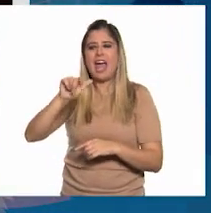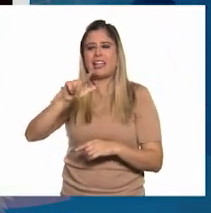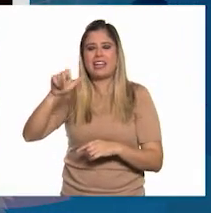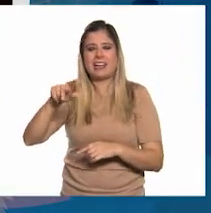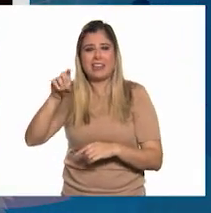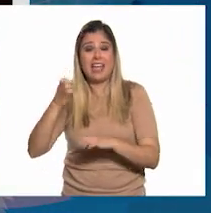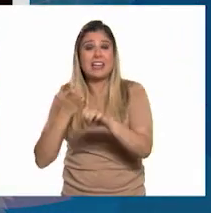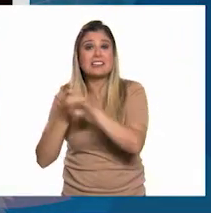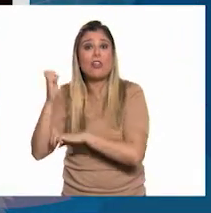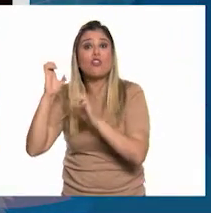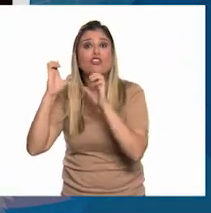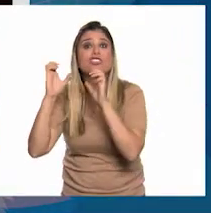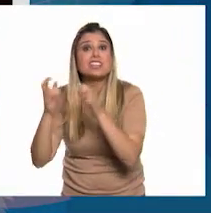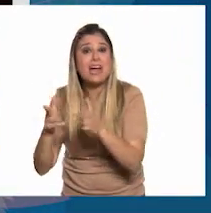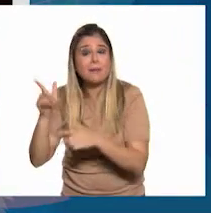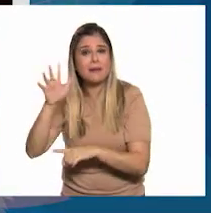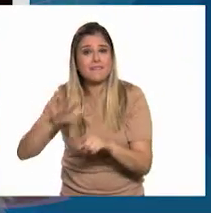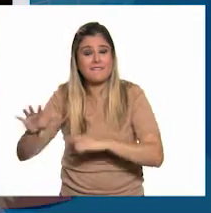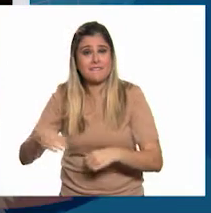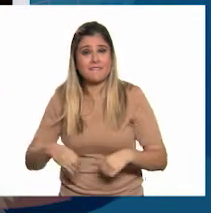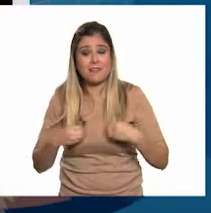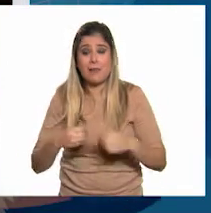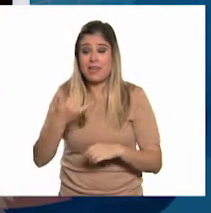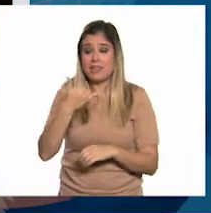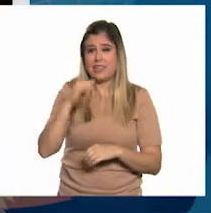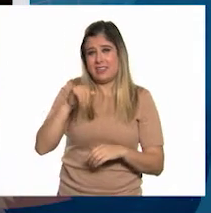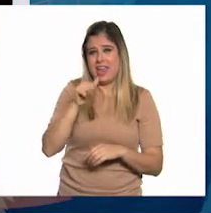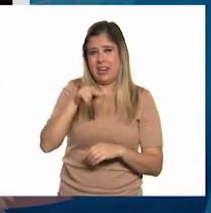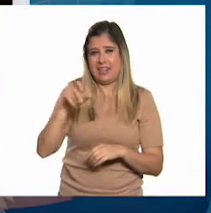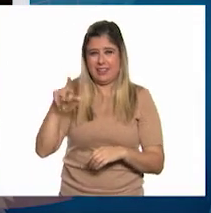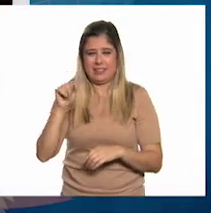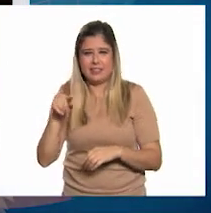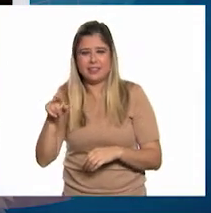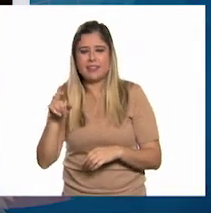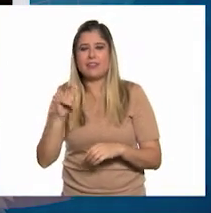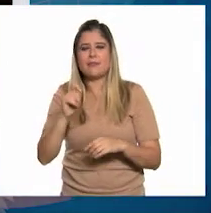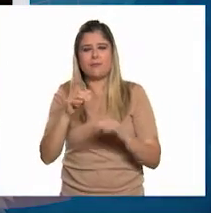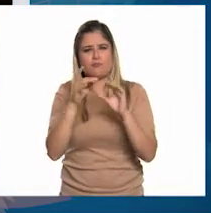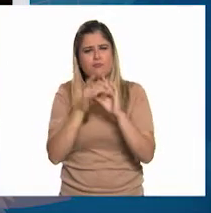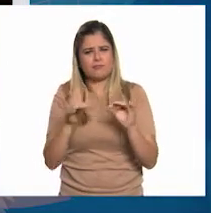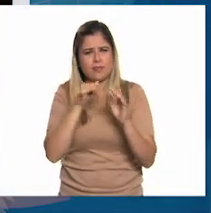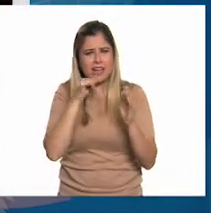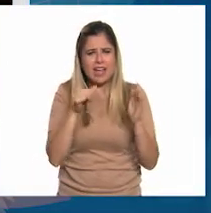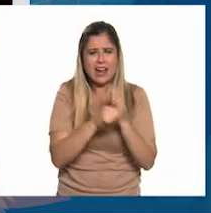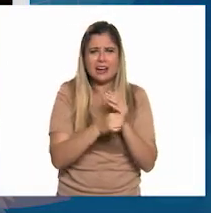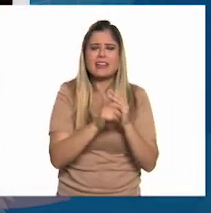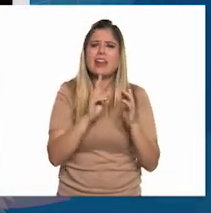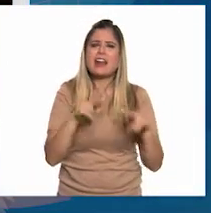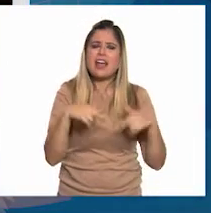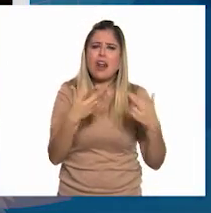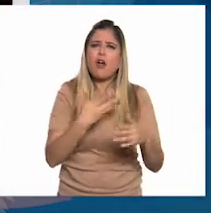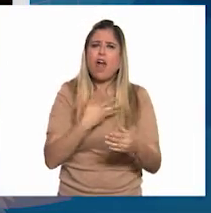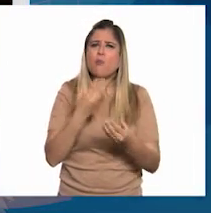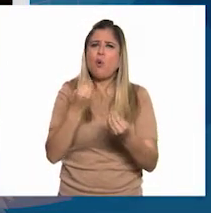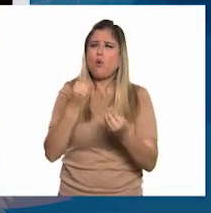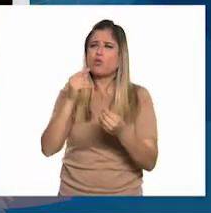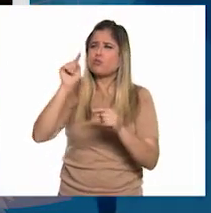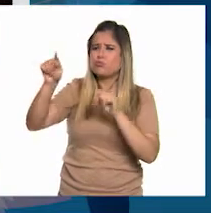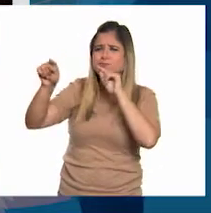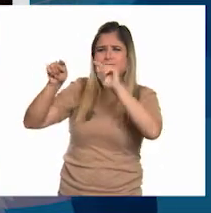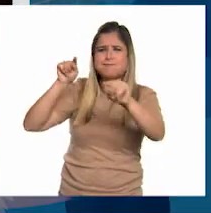en el estado de Chiapas. Janet me cuenta en la carta que venía junto con el regalo que allí se localizan muchos yacimientos